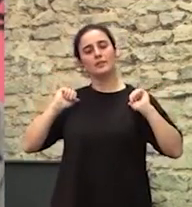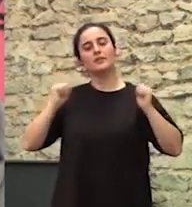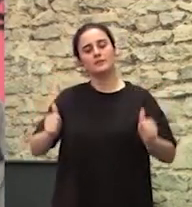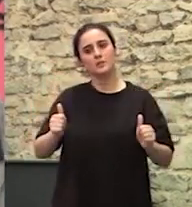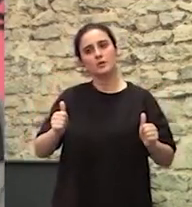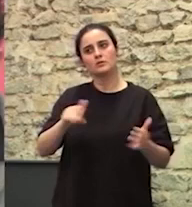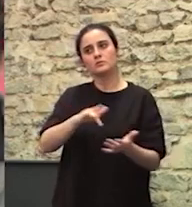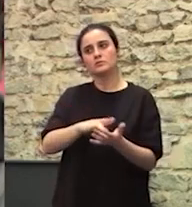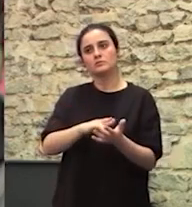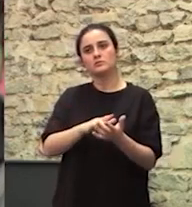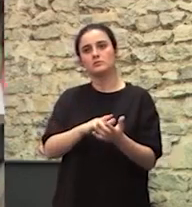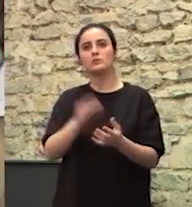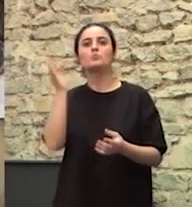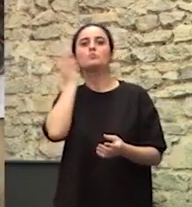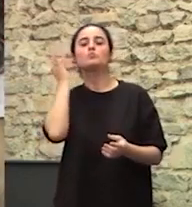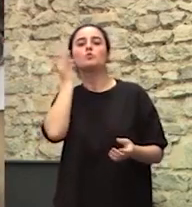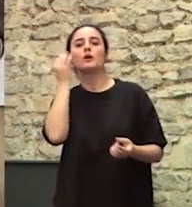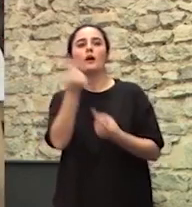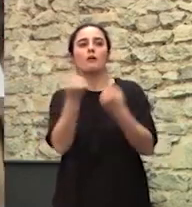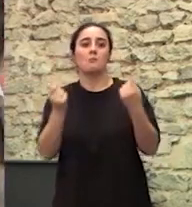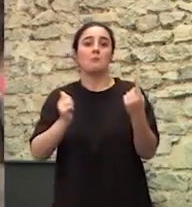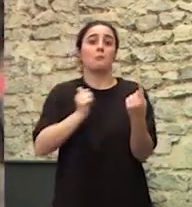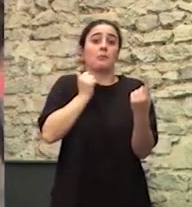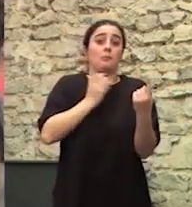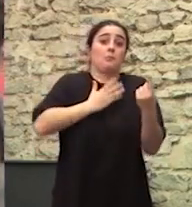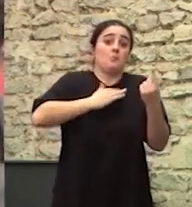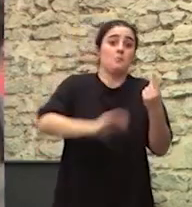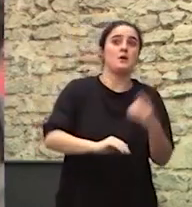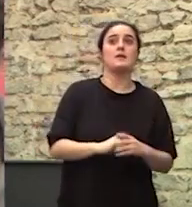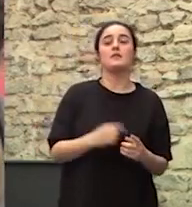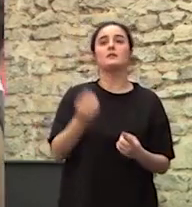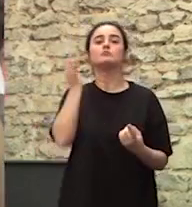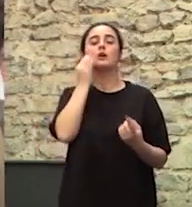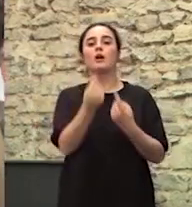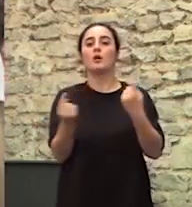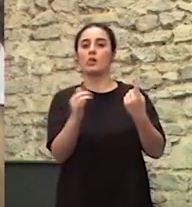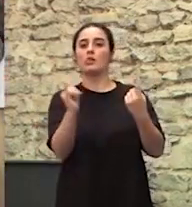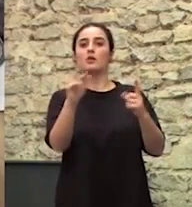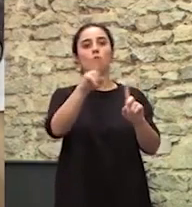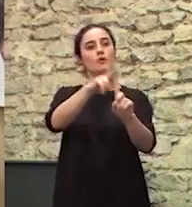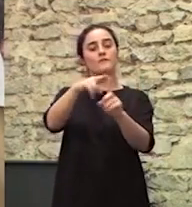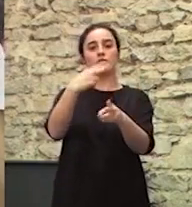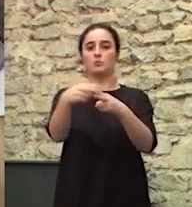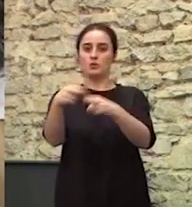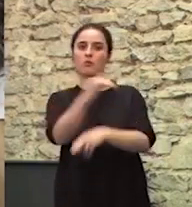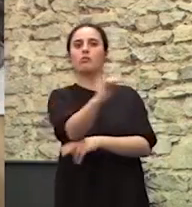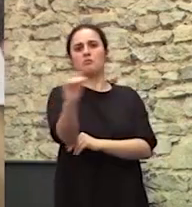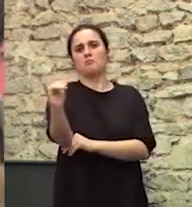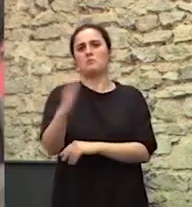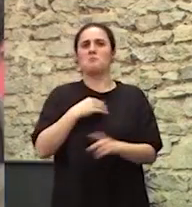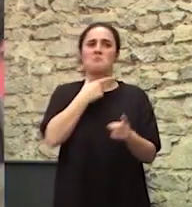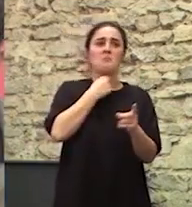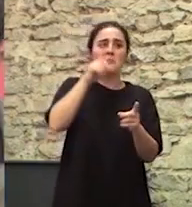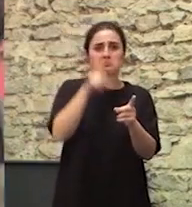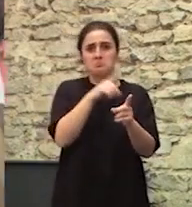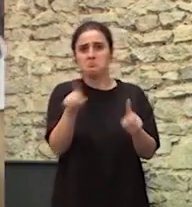se han aprovechado algunas mujeres de ella Y algunas mujeres las tenemos ahí como referentes políticos Nos pueden gustar